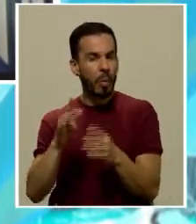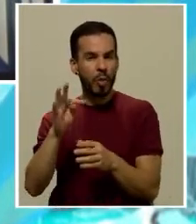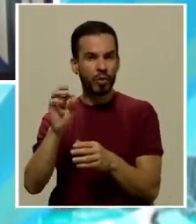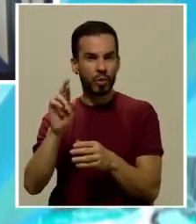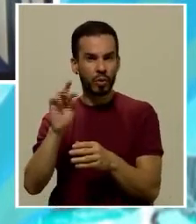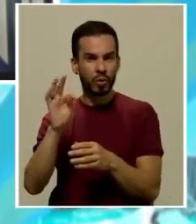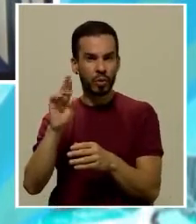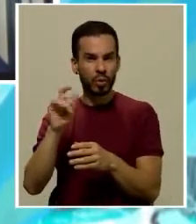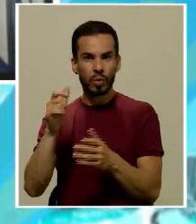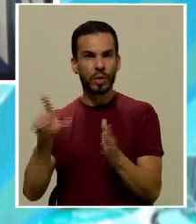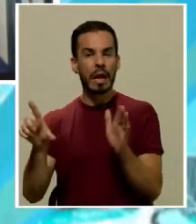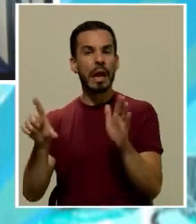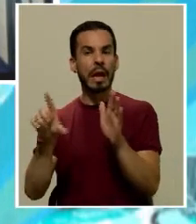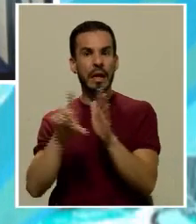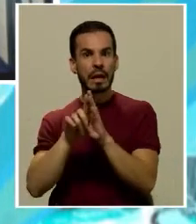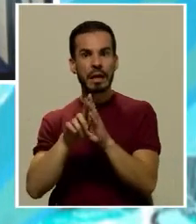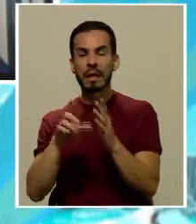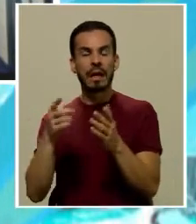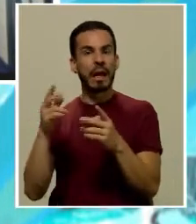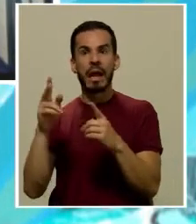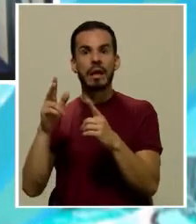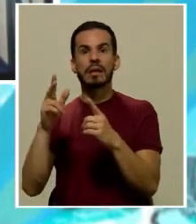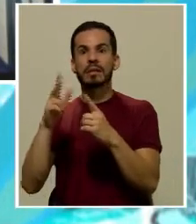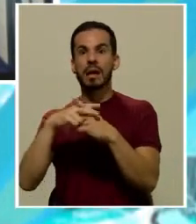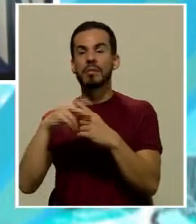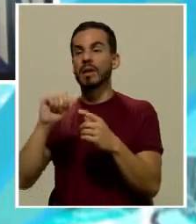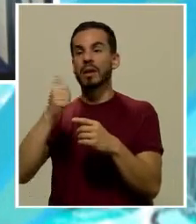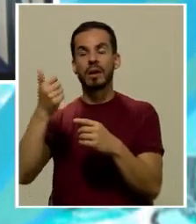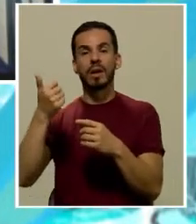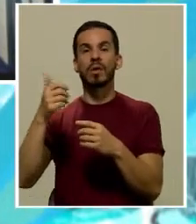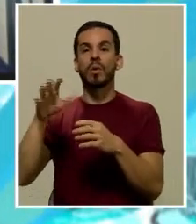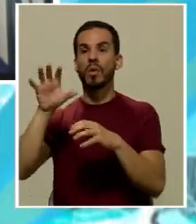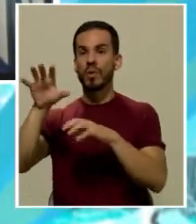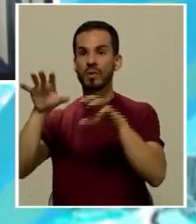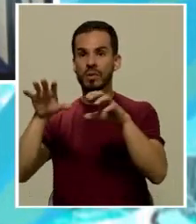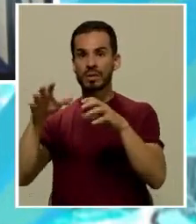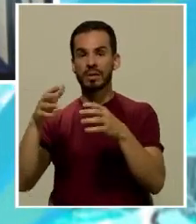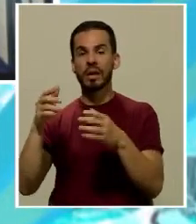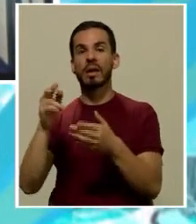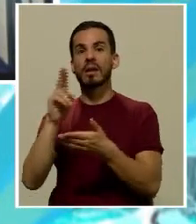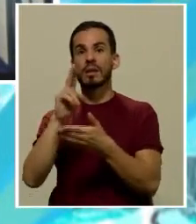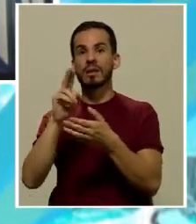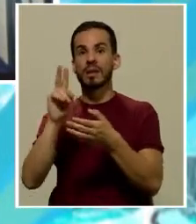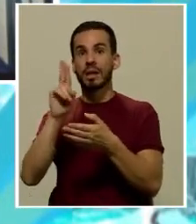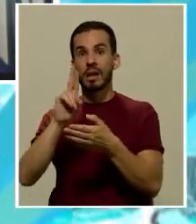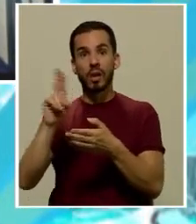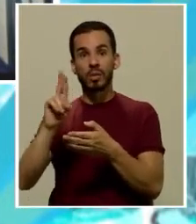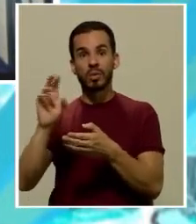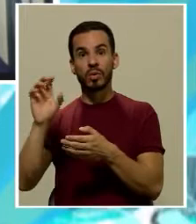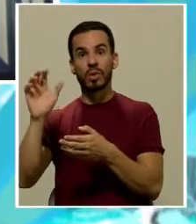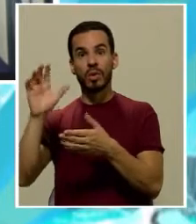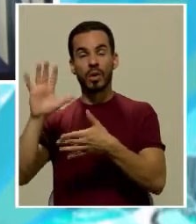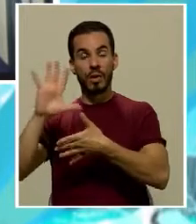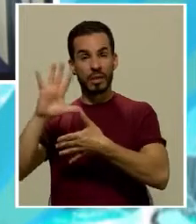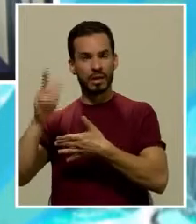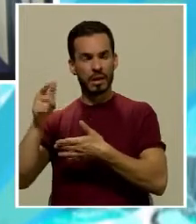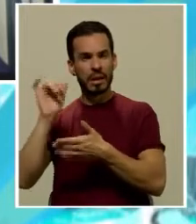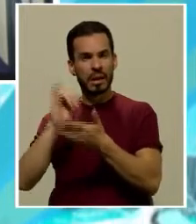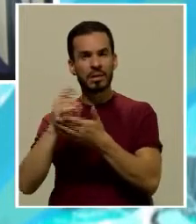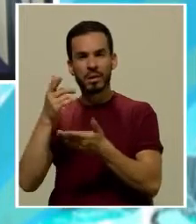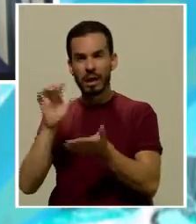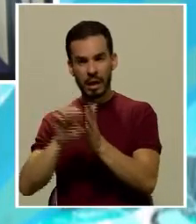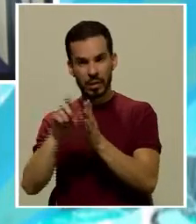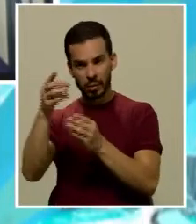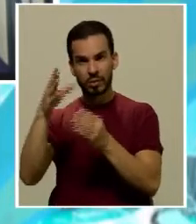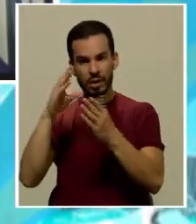torturas ilegales de aplicar en otros estados de la Unión Americana. Este es un ejemplo de lo que comentan en